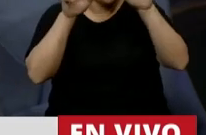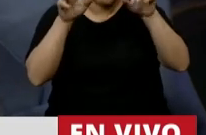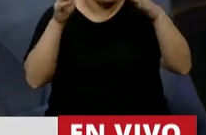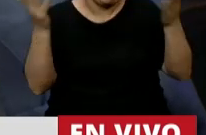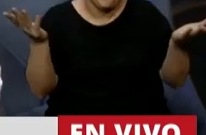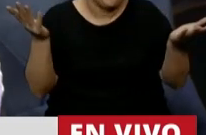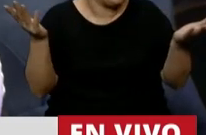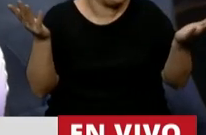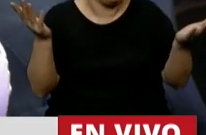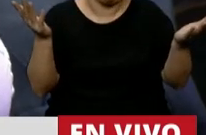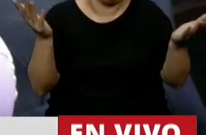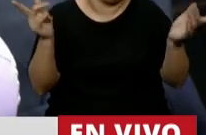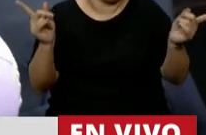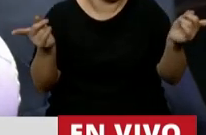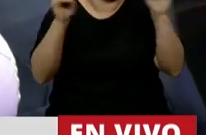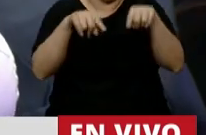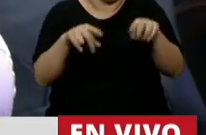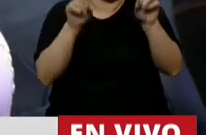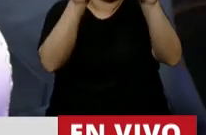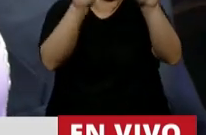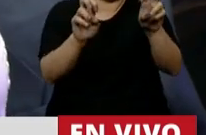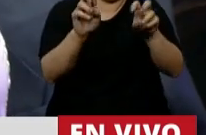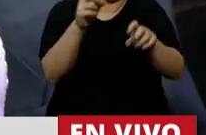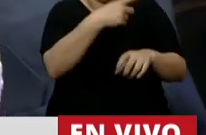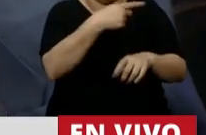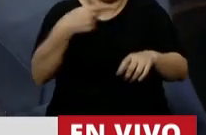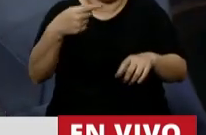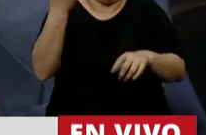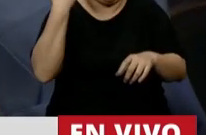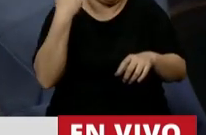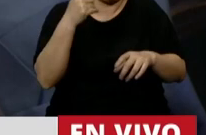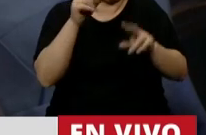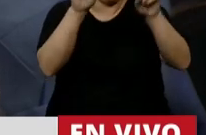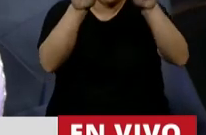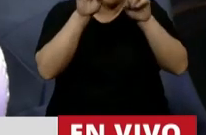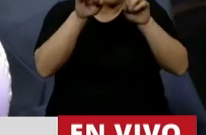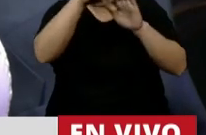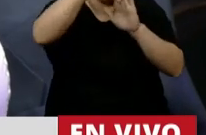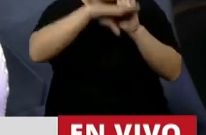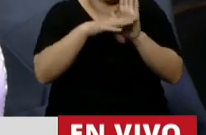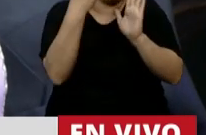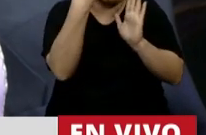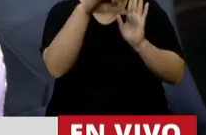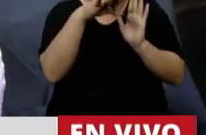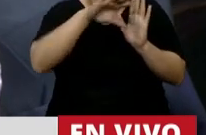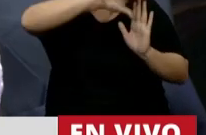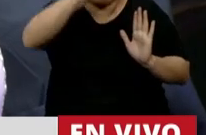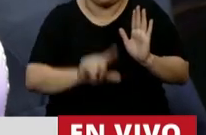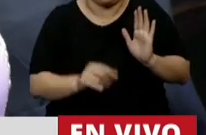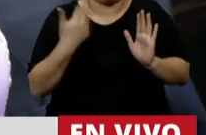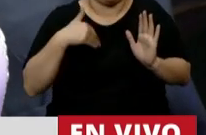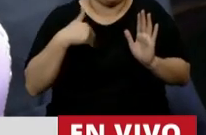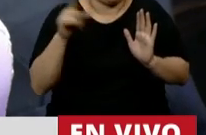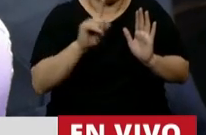tratamos en la sesión anterior, en que haya un protocolo único para todos los argentinos y no haya ciudadanos de primera y segunda. Pero